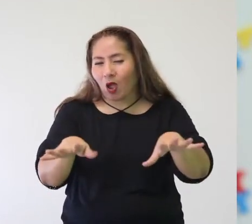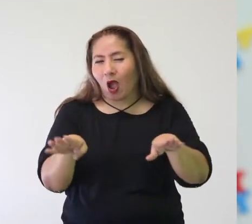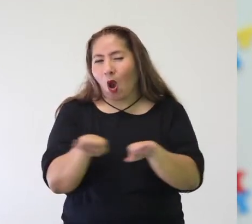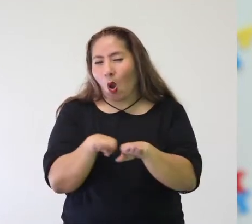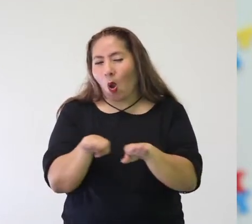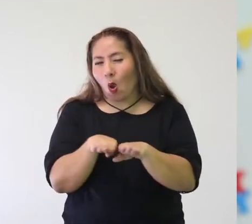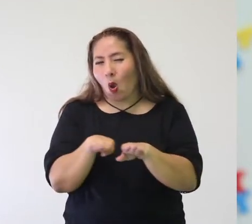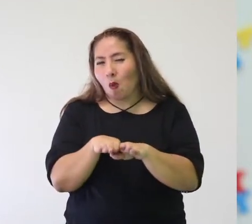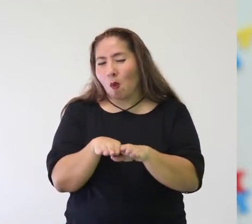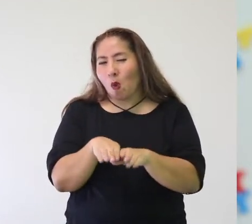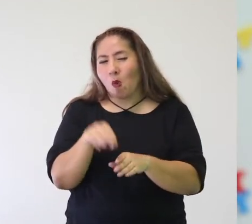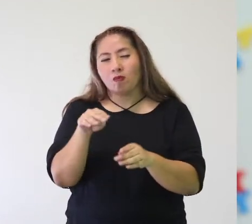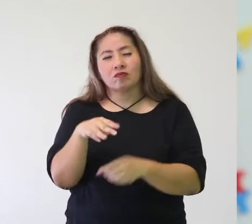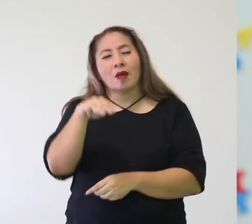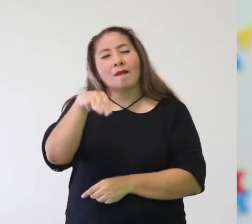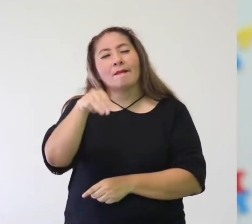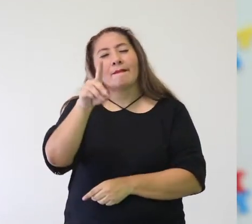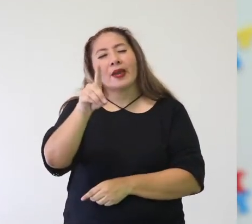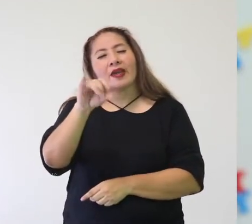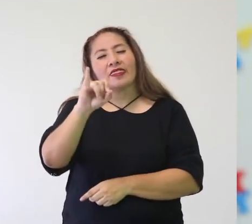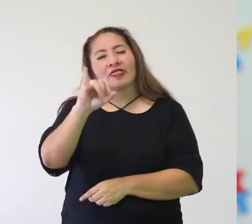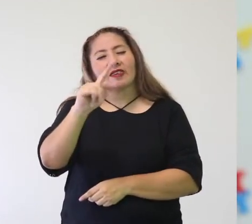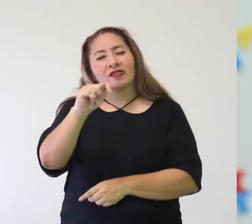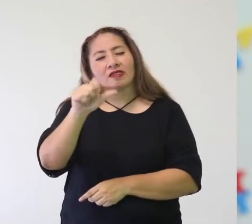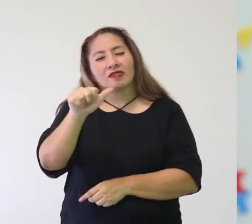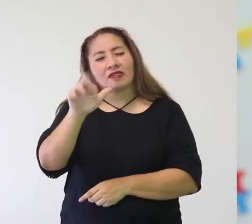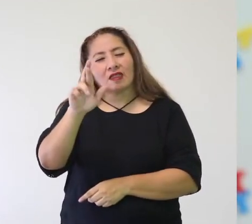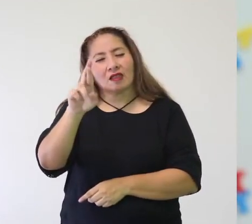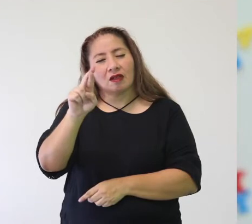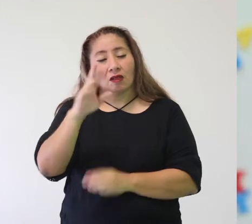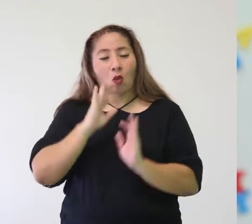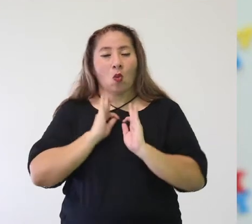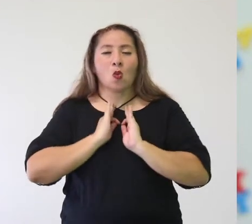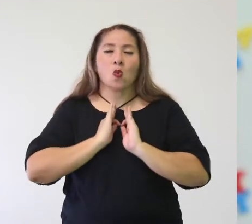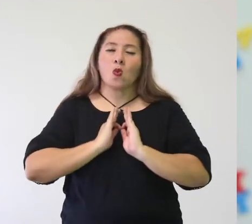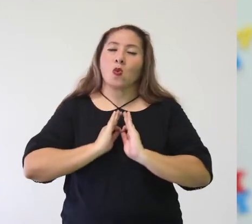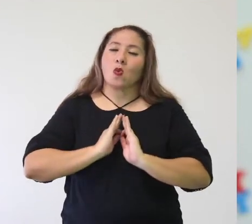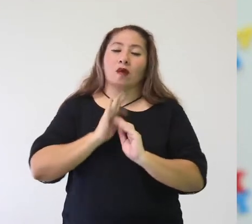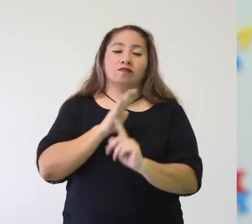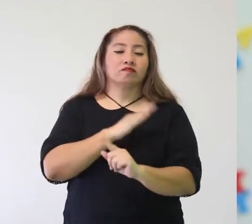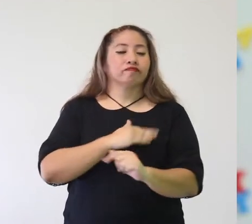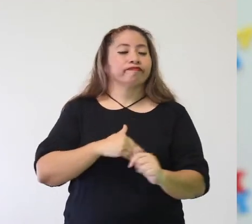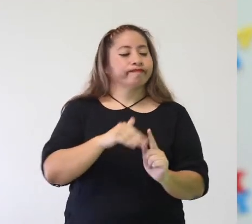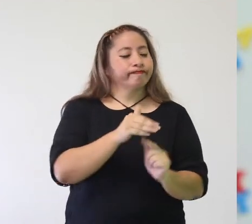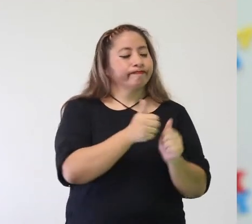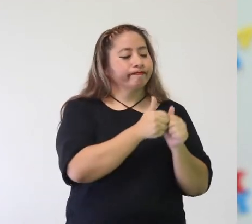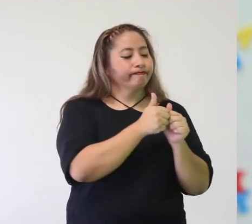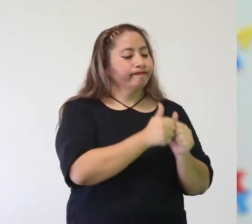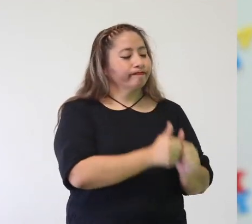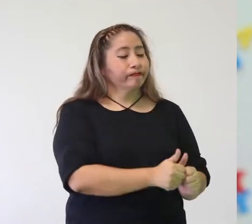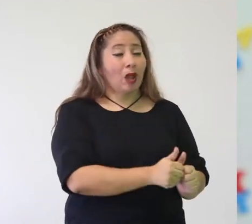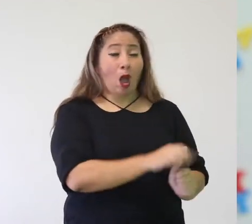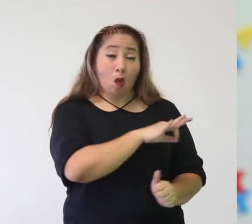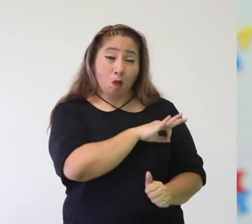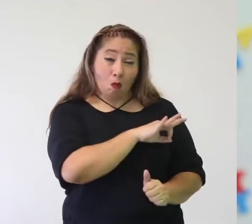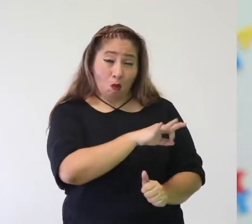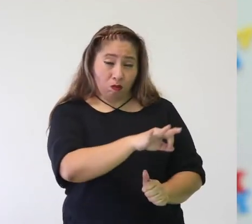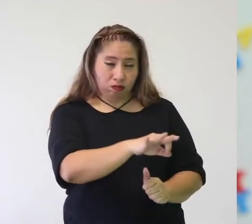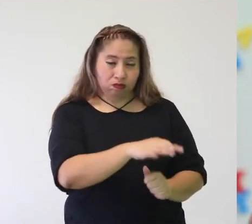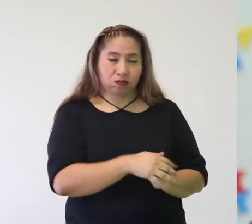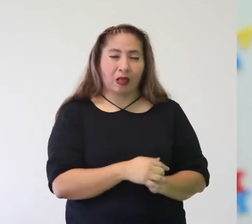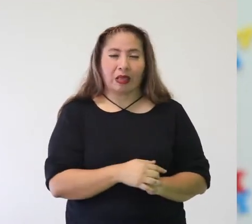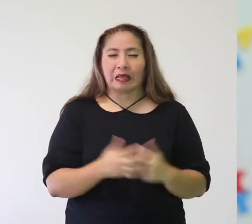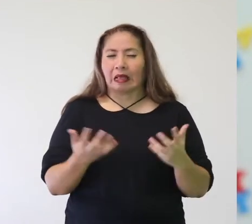informaciones acerca de cómo meditar y cómo trabajar esa relajación en casa. Esa relajación